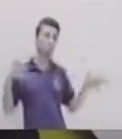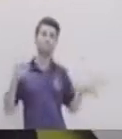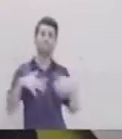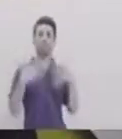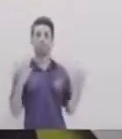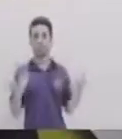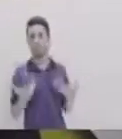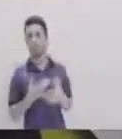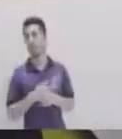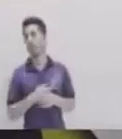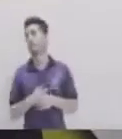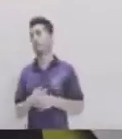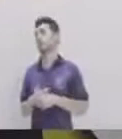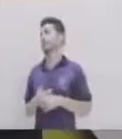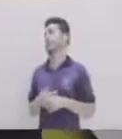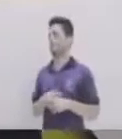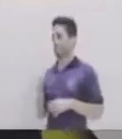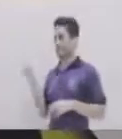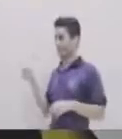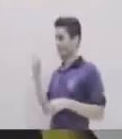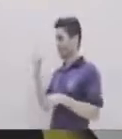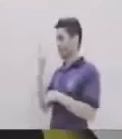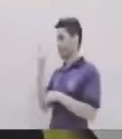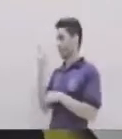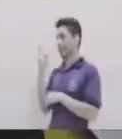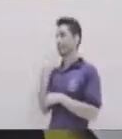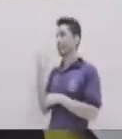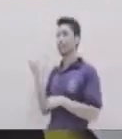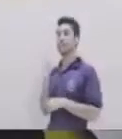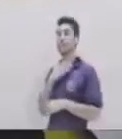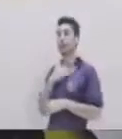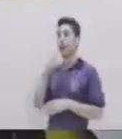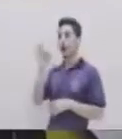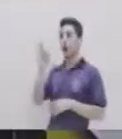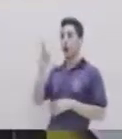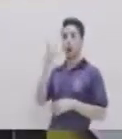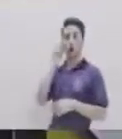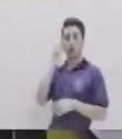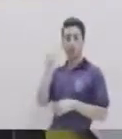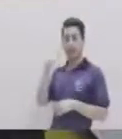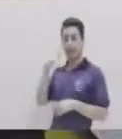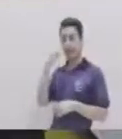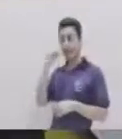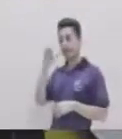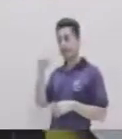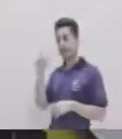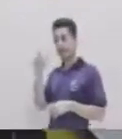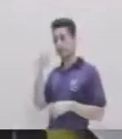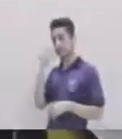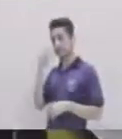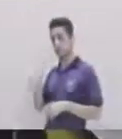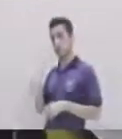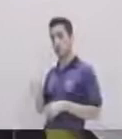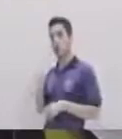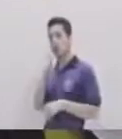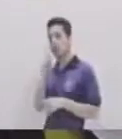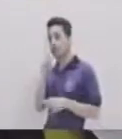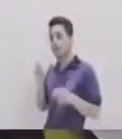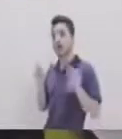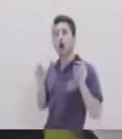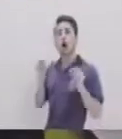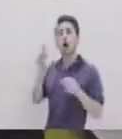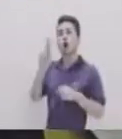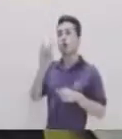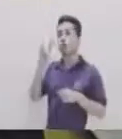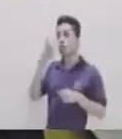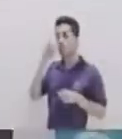Has tocado un punto Muy muy importante Que es la organización Debes organizar Las rutas de entrega Juntar